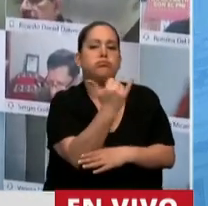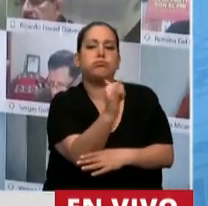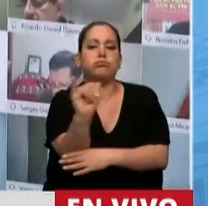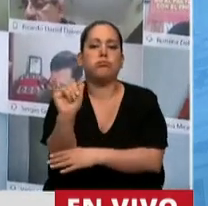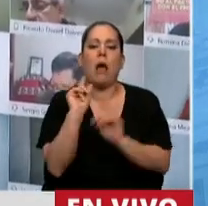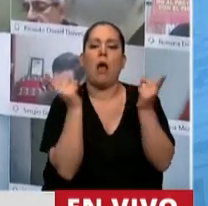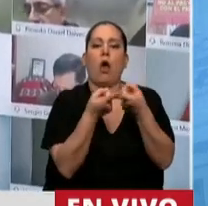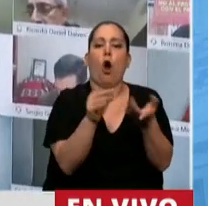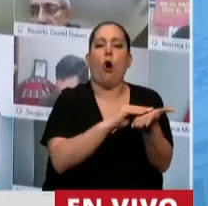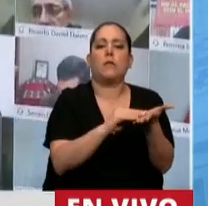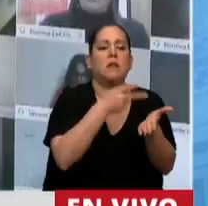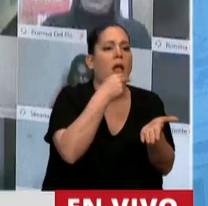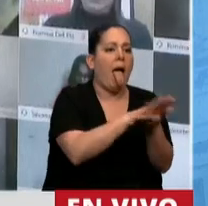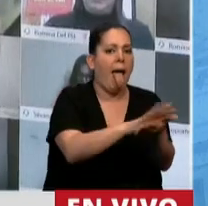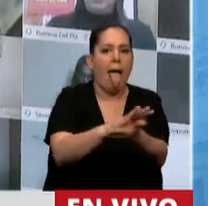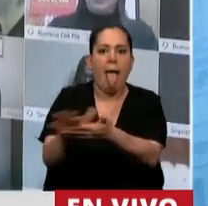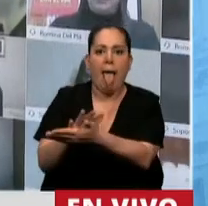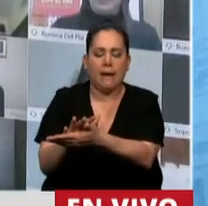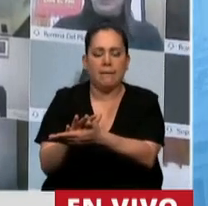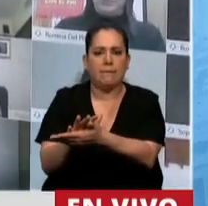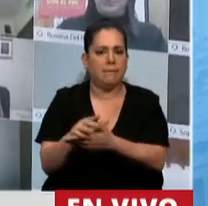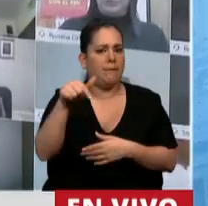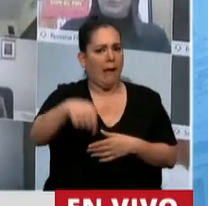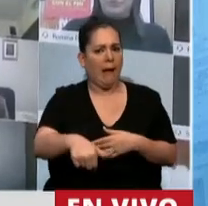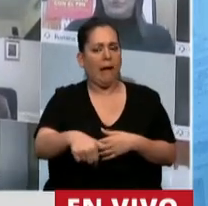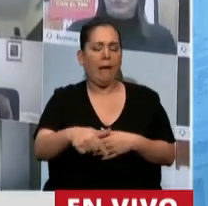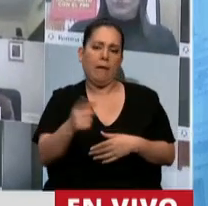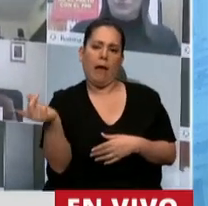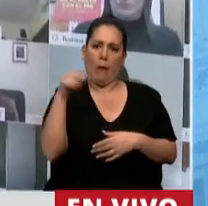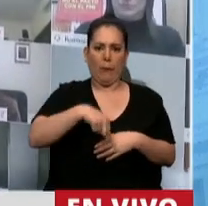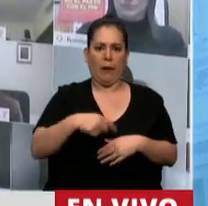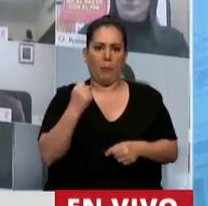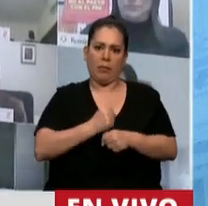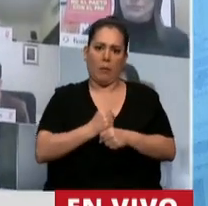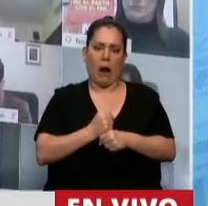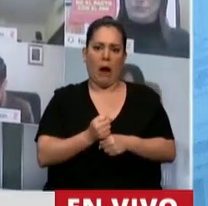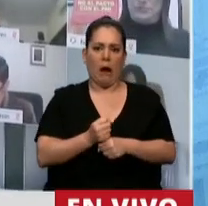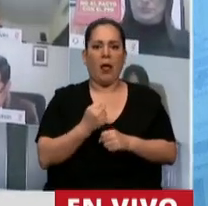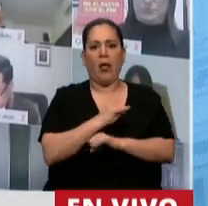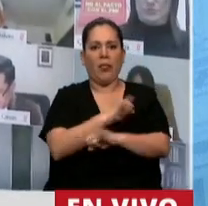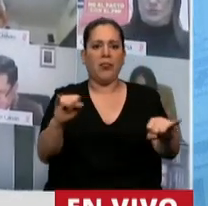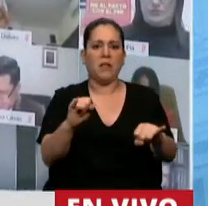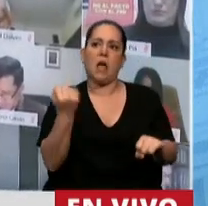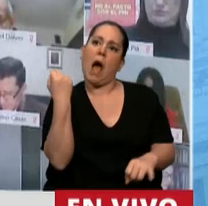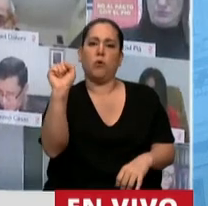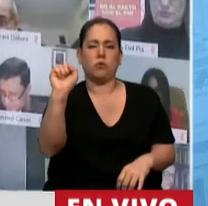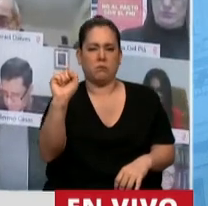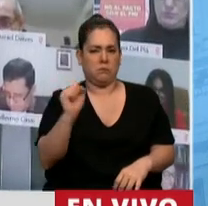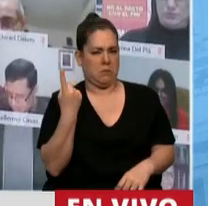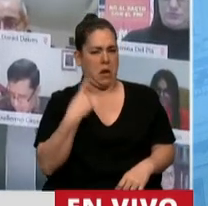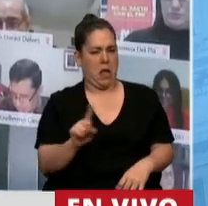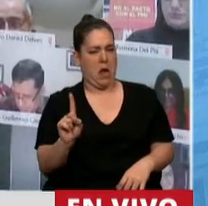decían que no veníamos y ahora que venimos y nos sentamos en el recinto dicen que estamos ausentes. Es raro.